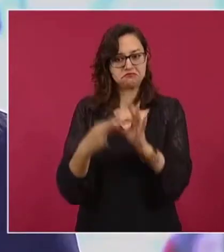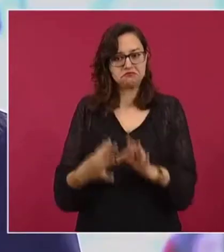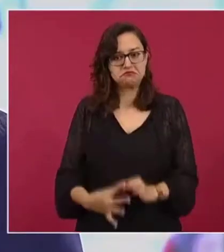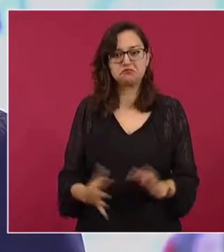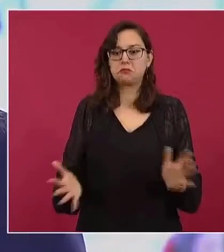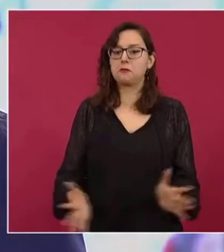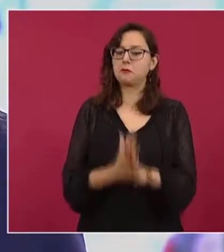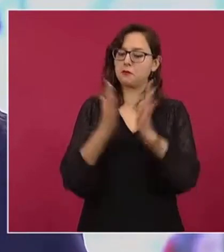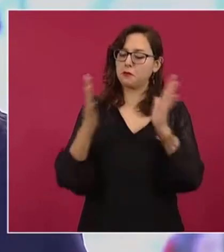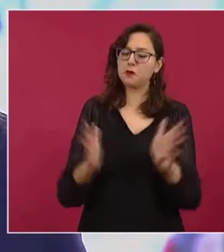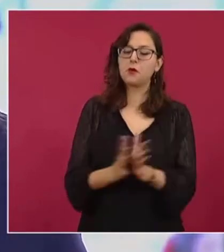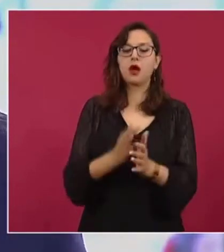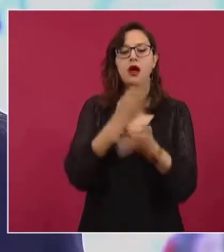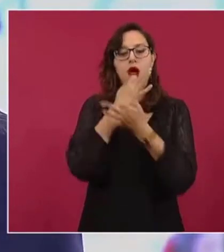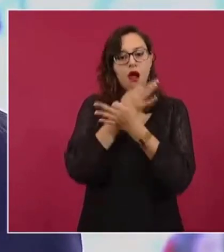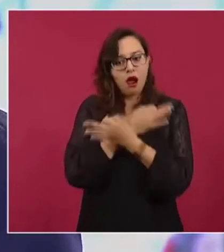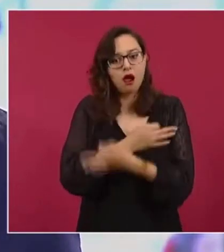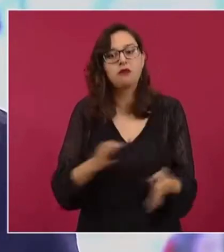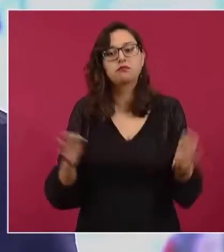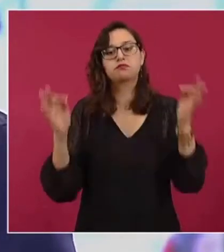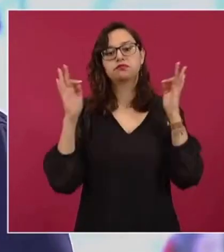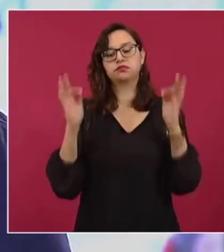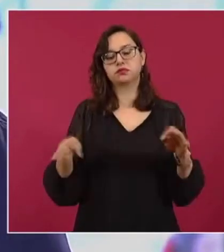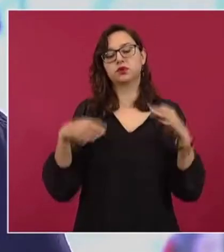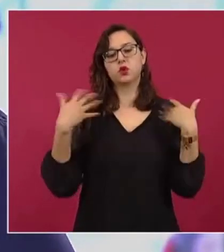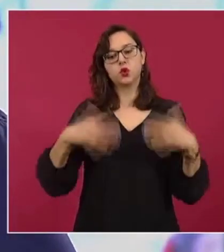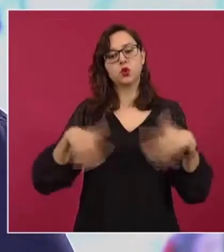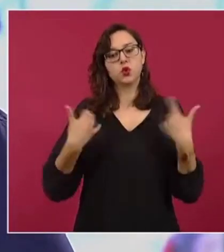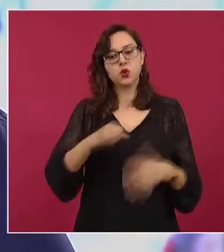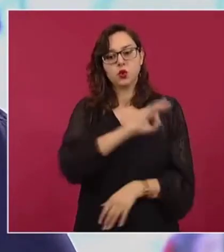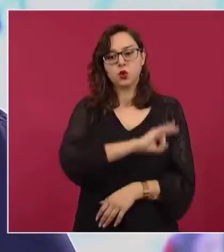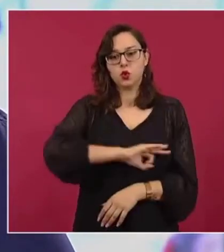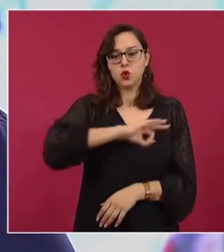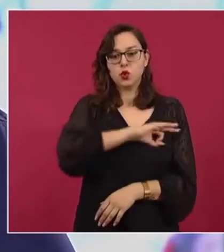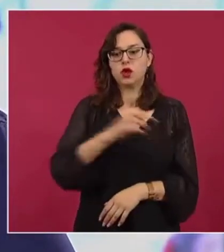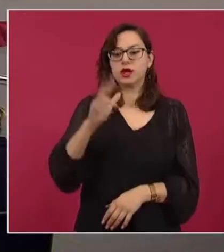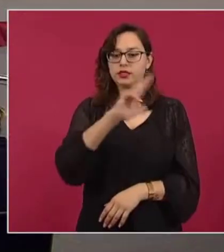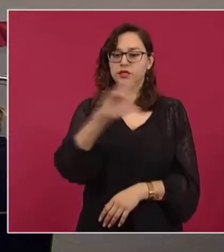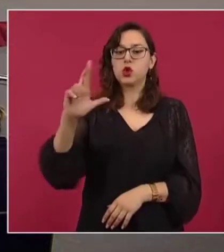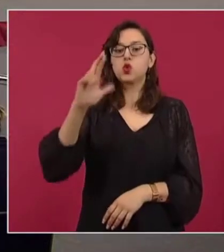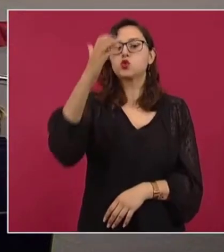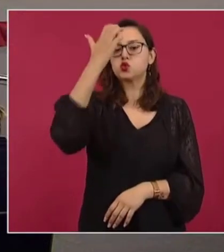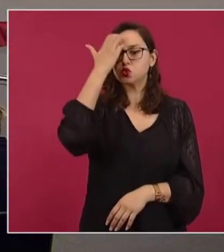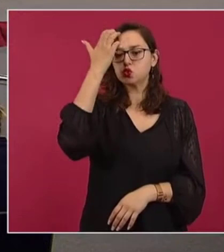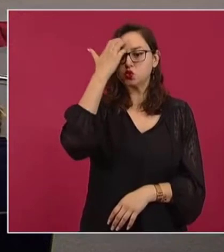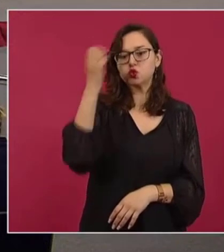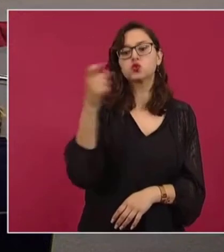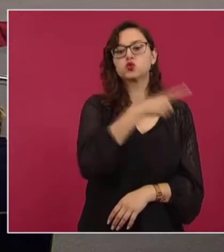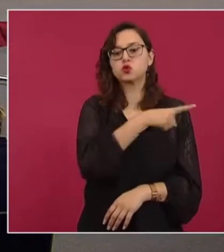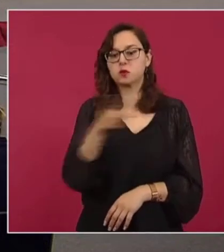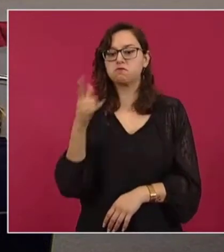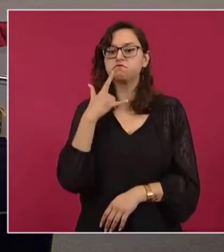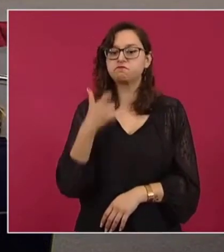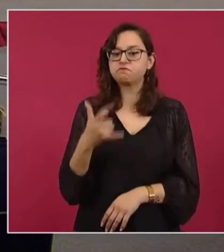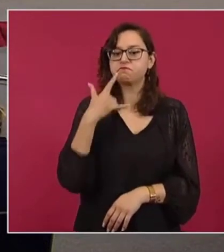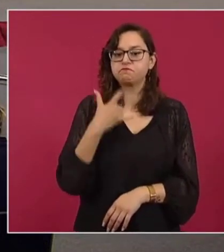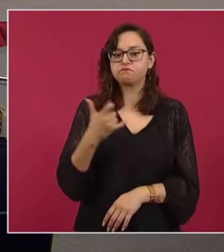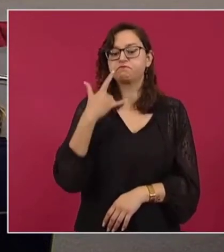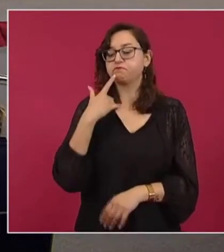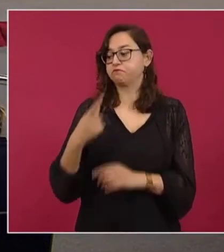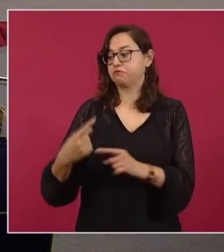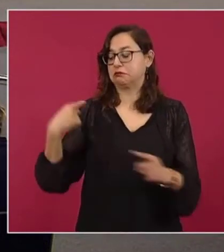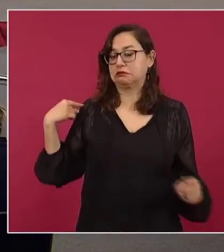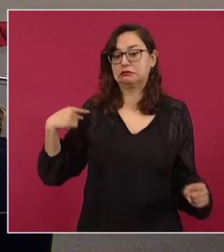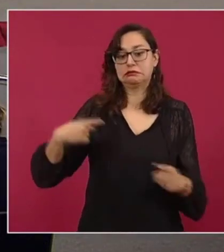verdad les envío una gran felicitación, un reconocimiento por el esfuerzo que han hecho. Sabemos que han sido momentos muy